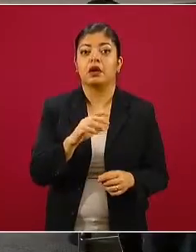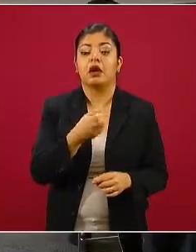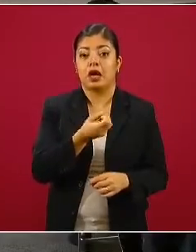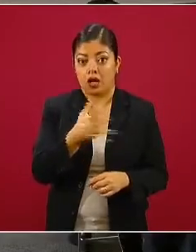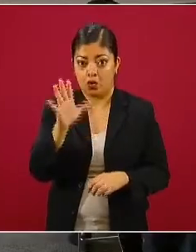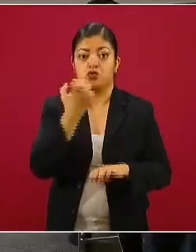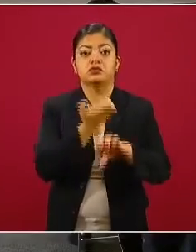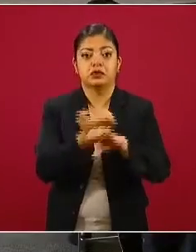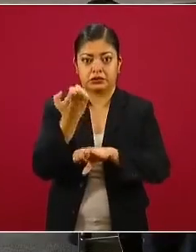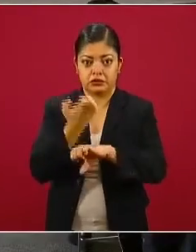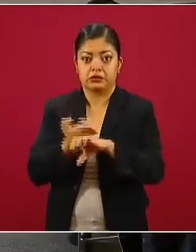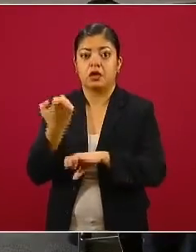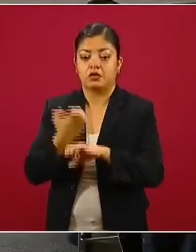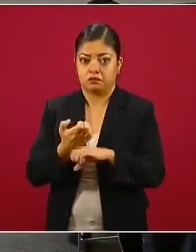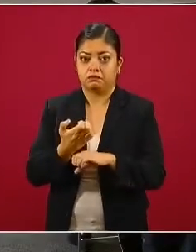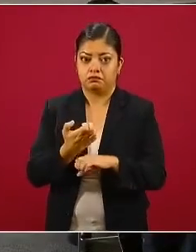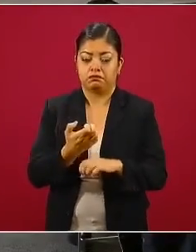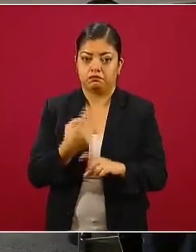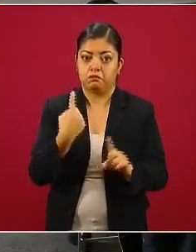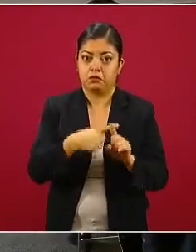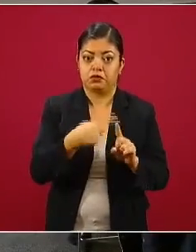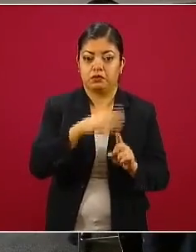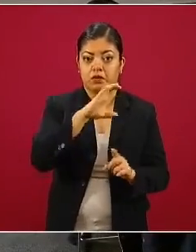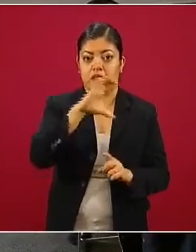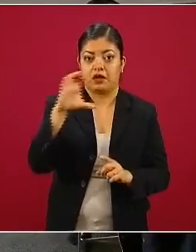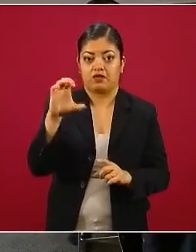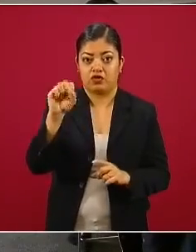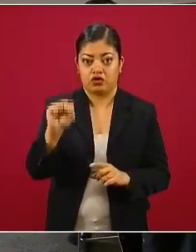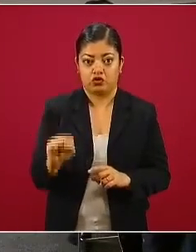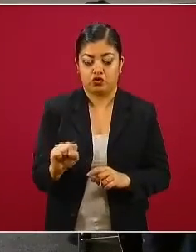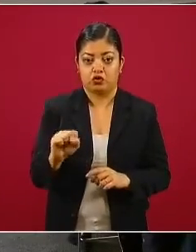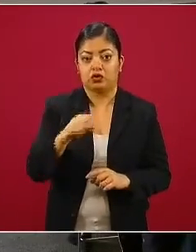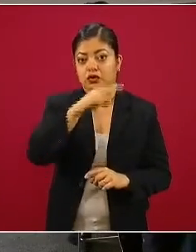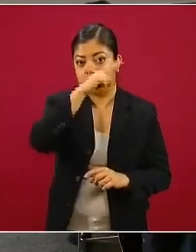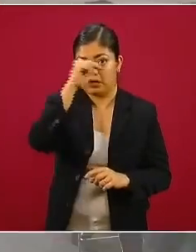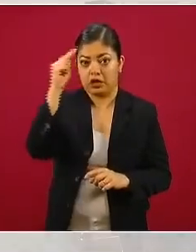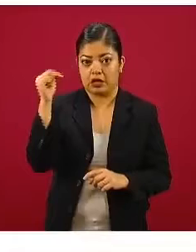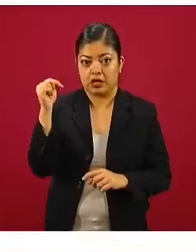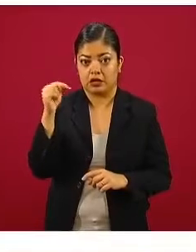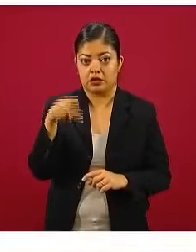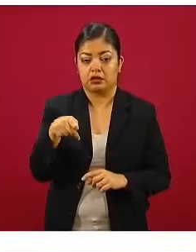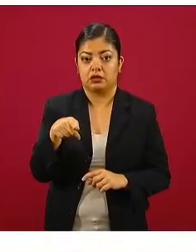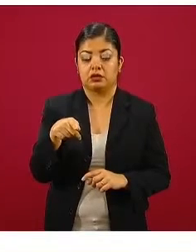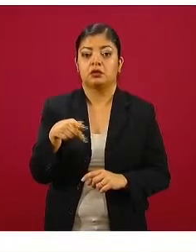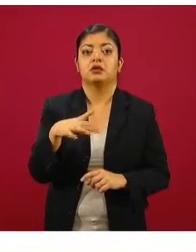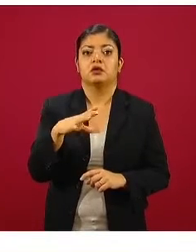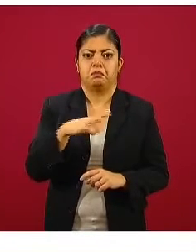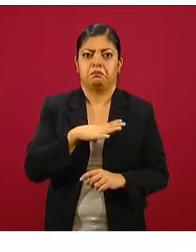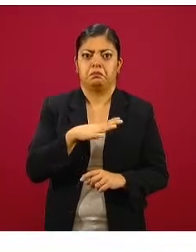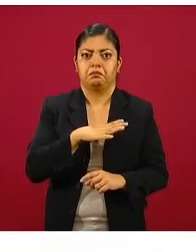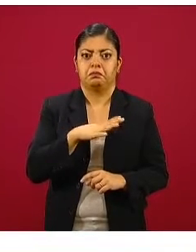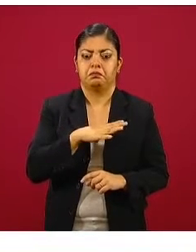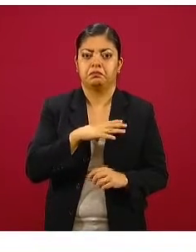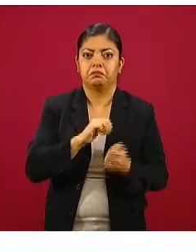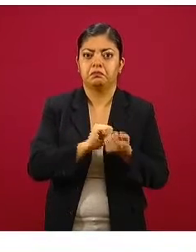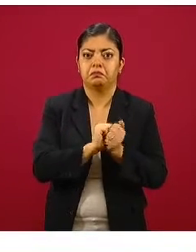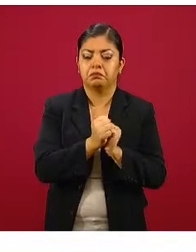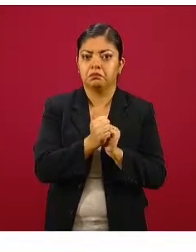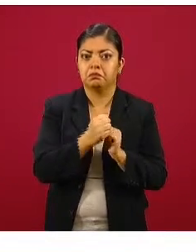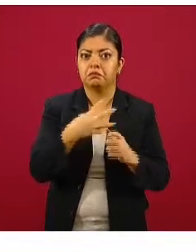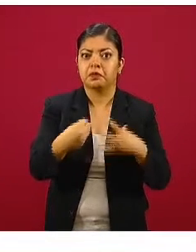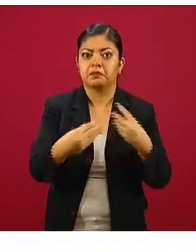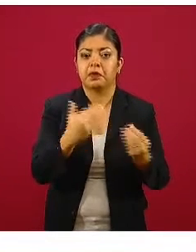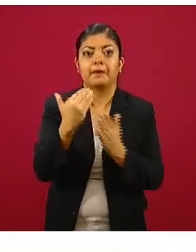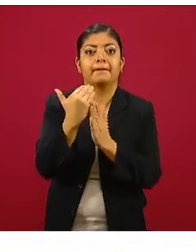algunos estados, en concreto Baja California Sur y Nayarit, han pasado a un momento de disminución de